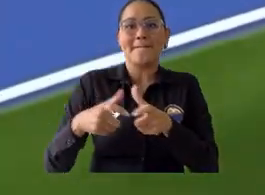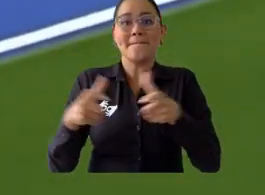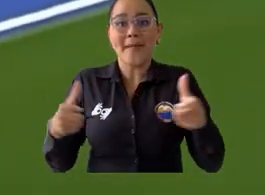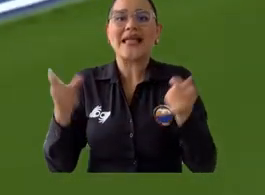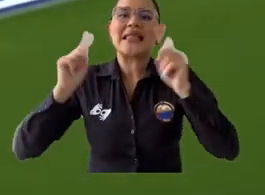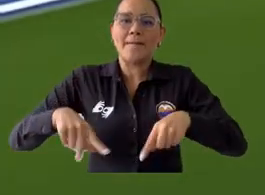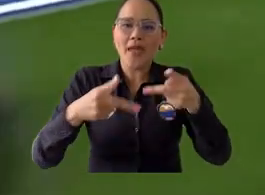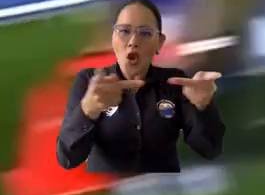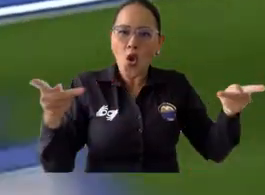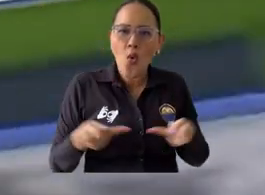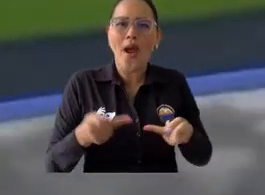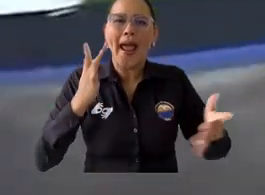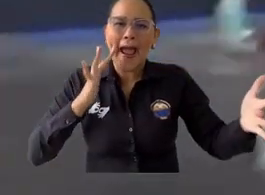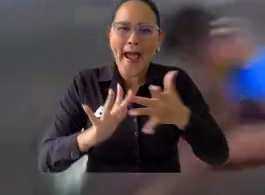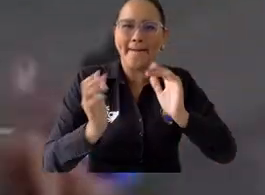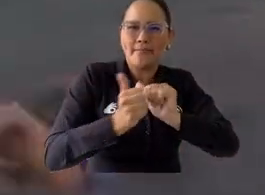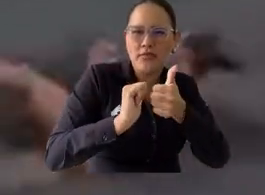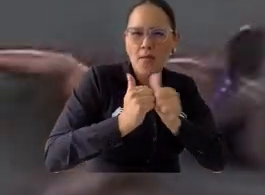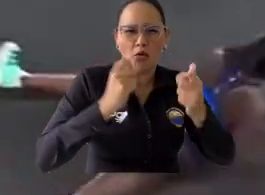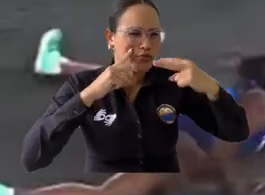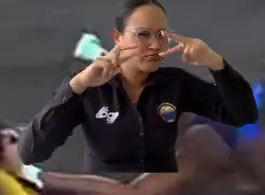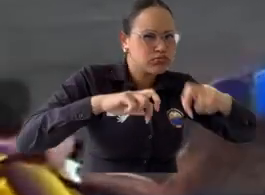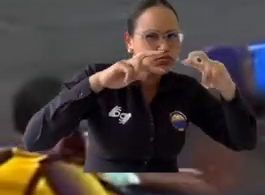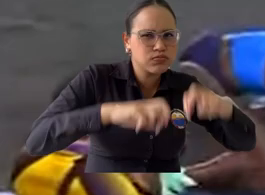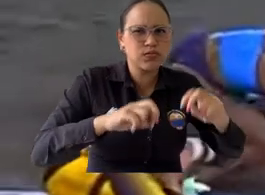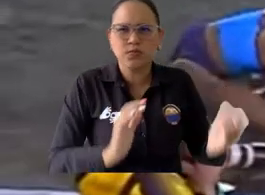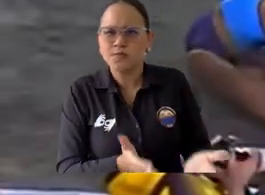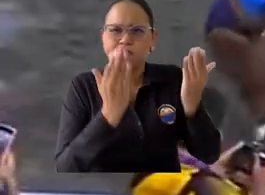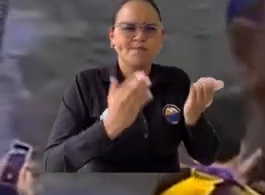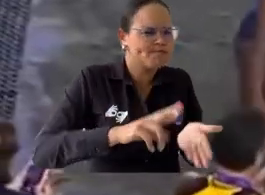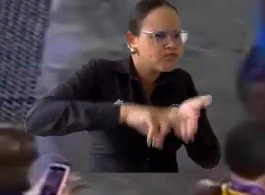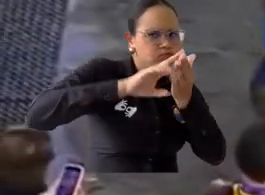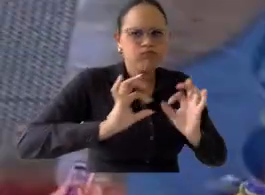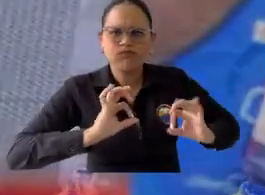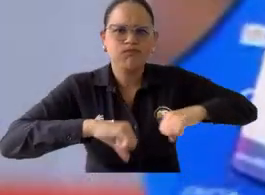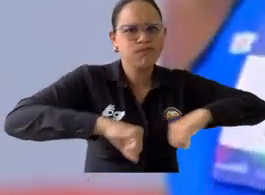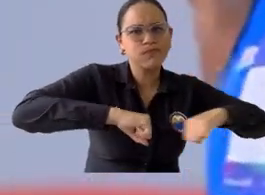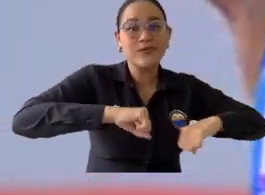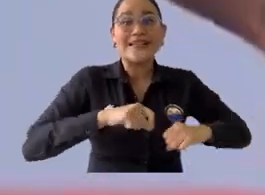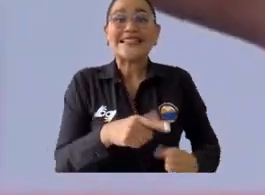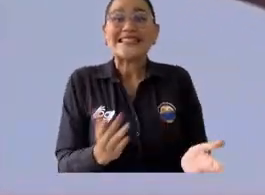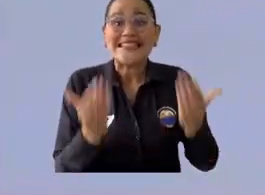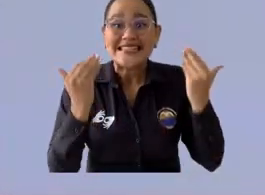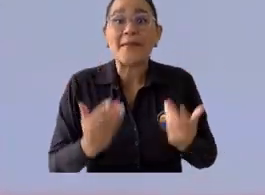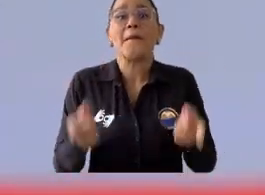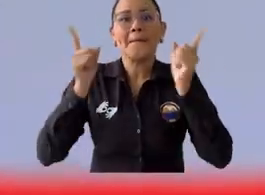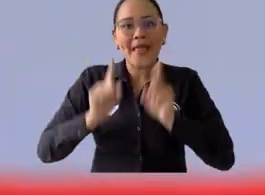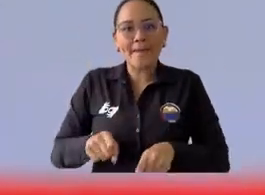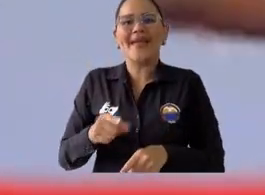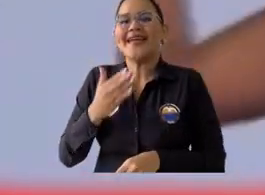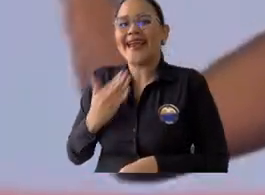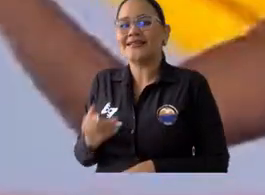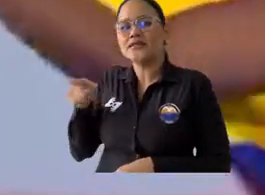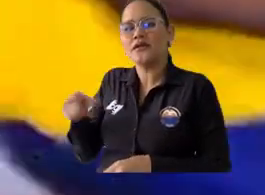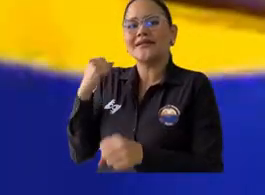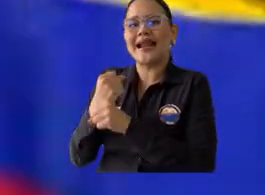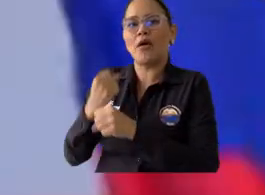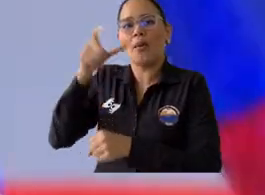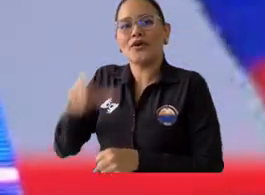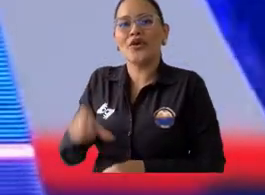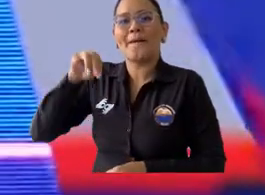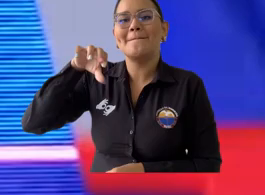gran trabajo de Martín, también graduado de nuestro programa de deportes, hacer un trabajo de reclutar jóvenes talentos. En este caso,